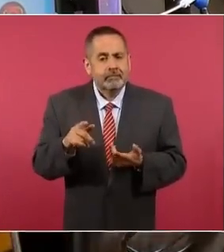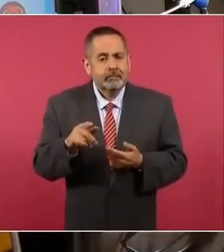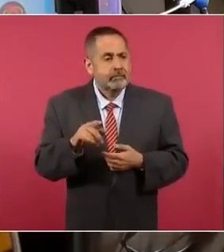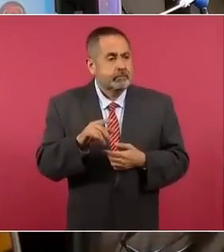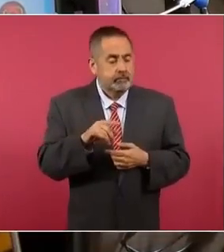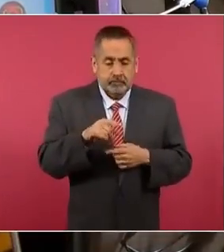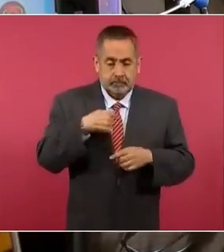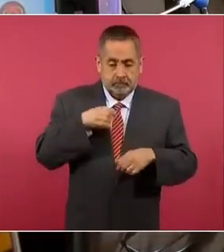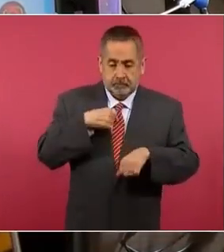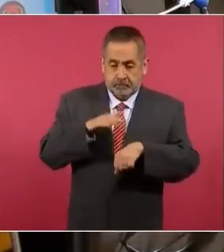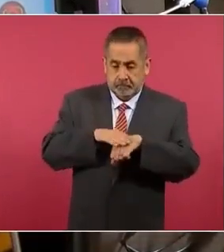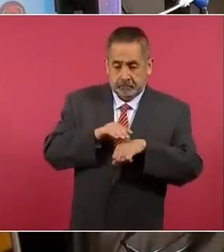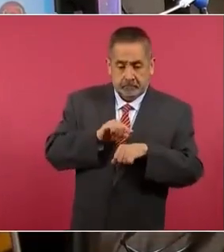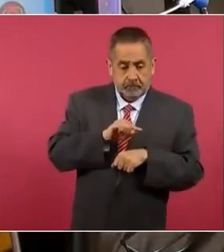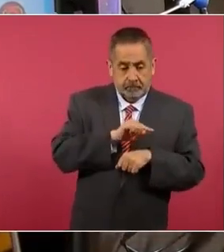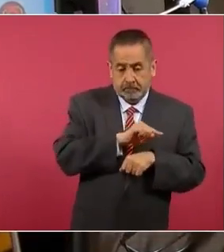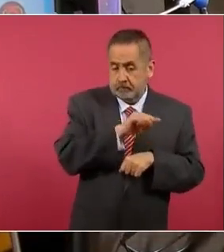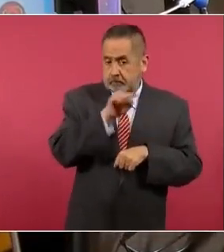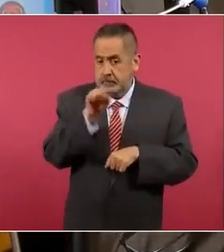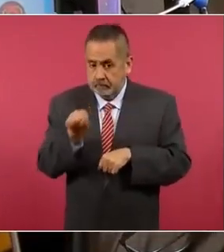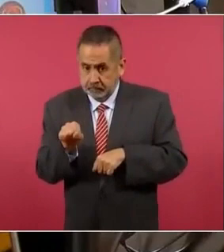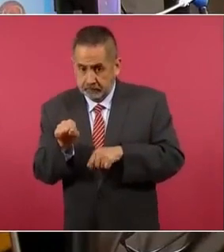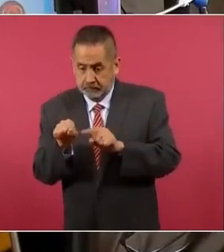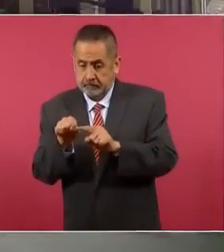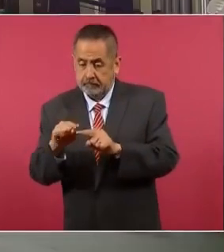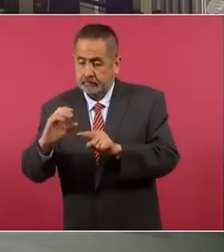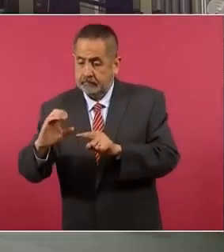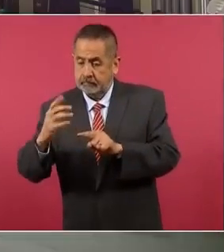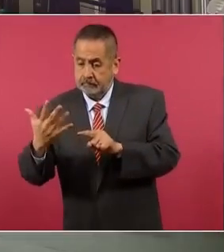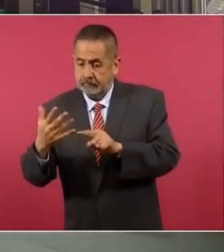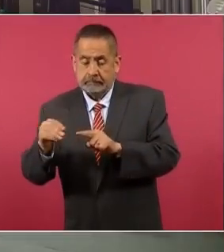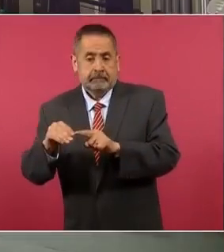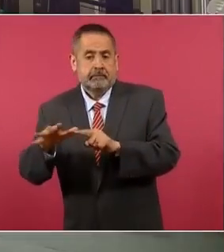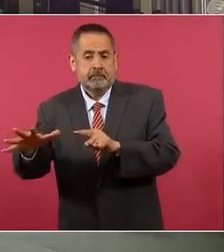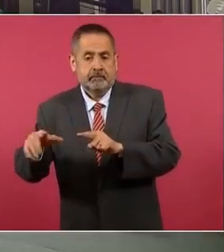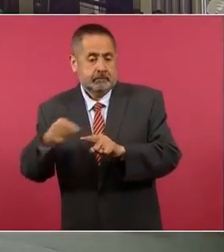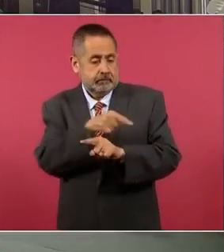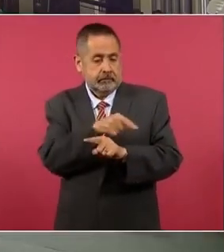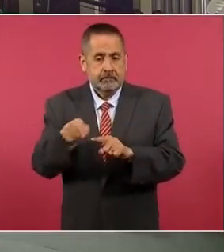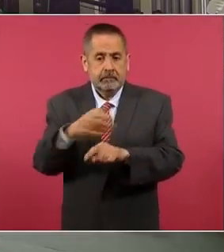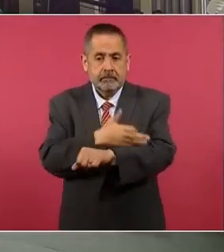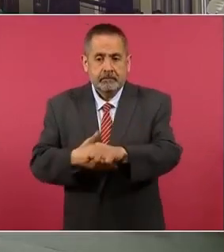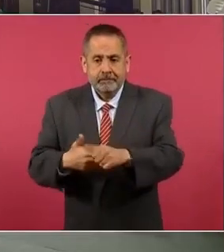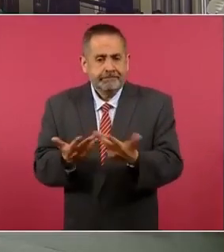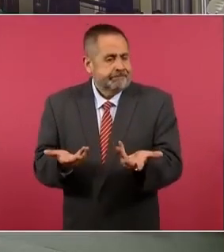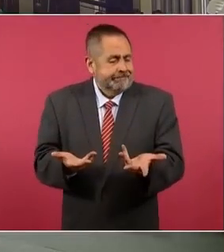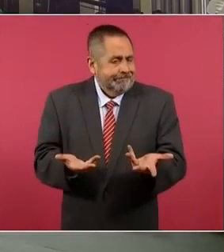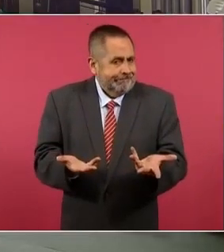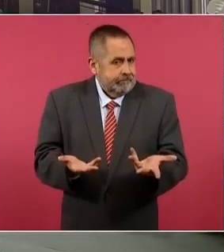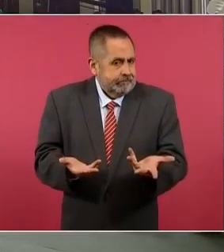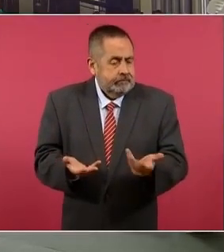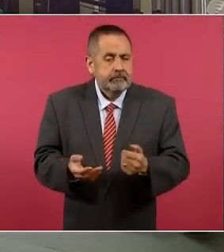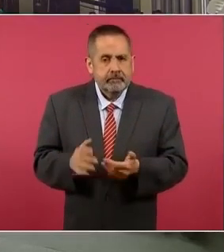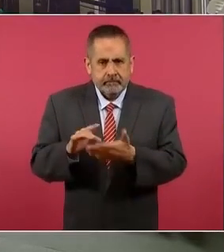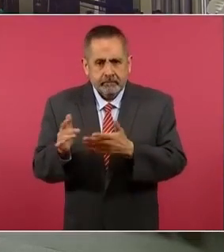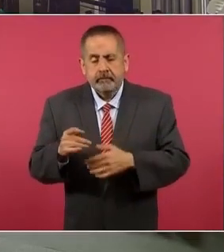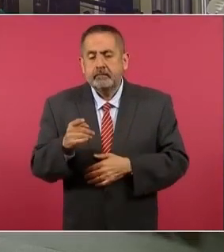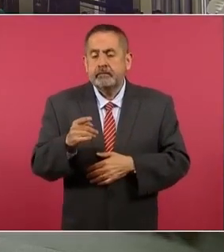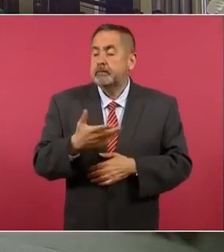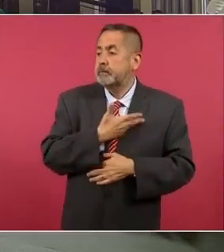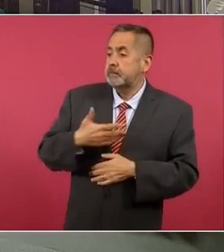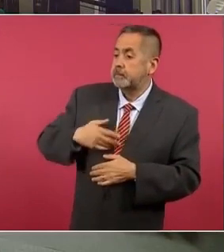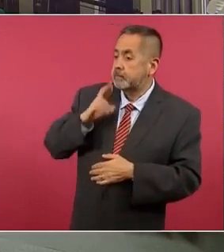C5. ¿Esto es así o cómo funciona exactamente? Gracias. Sería bueno también que explicaras de quiénes se